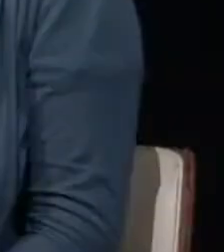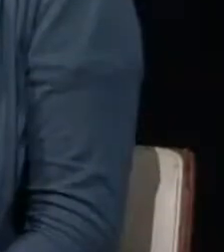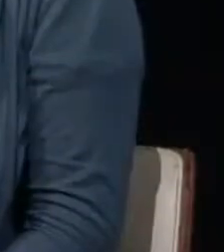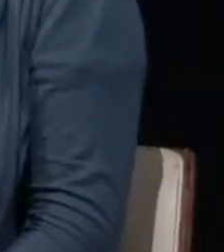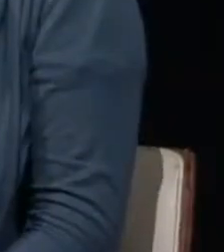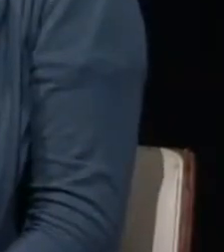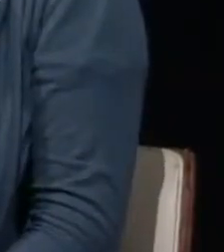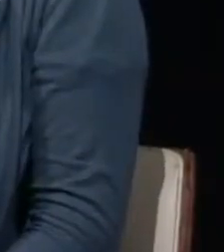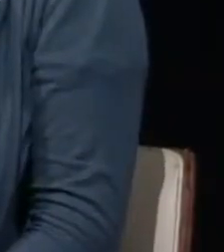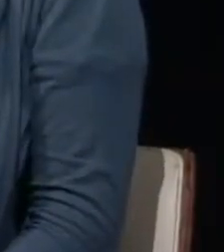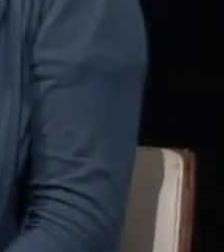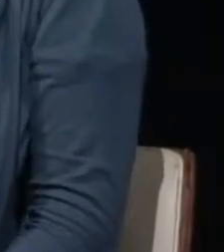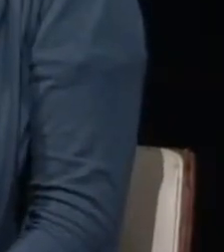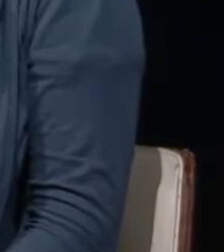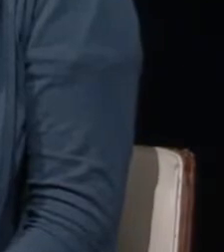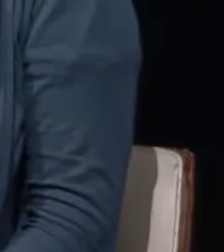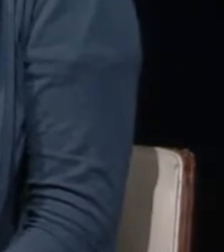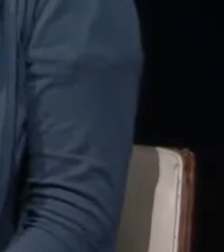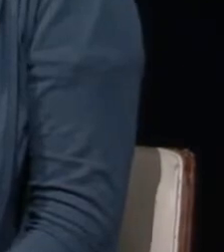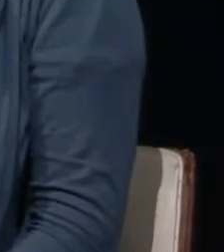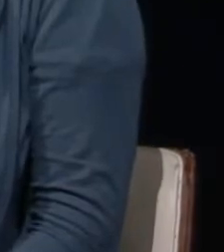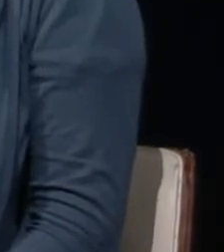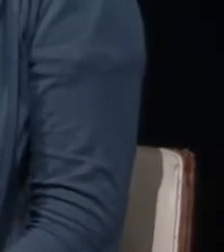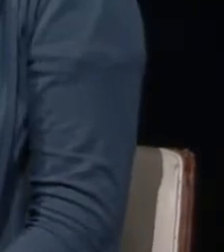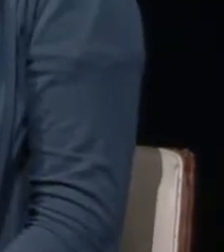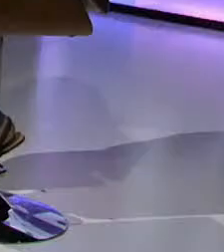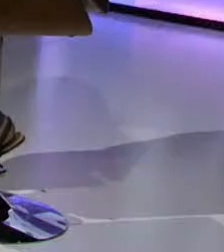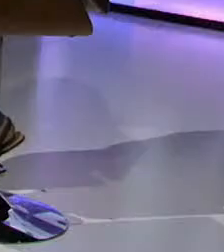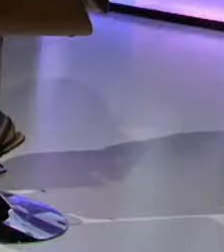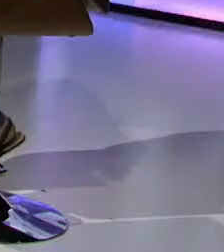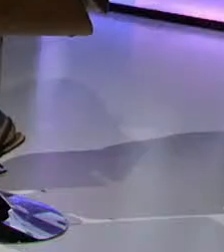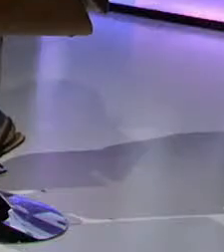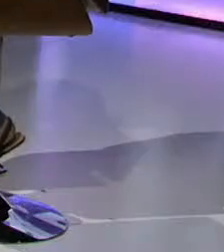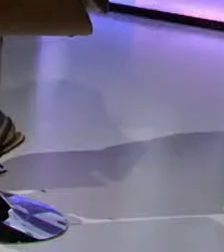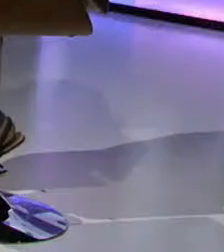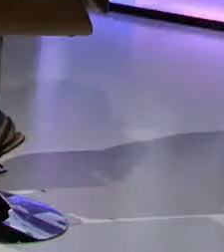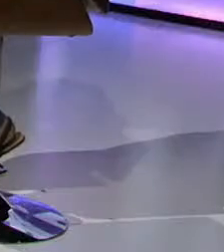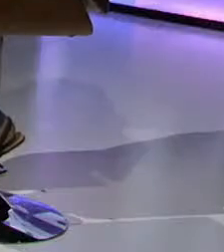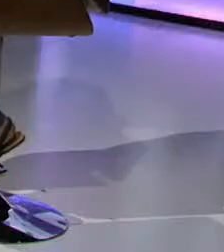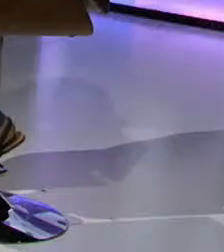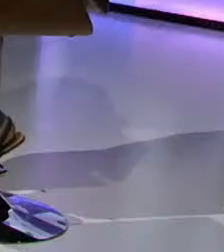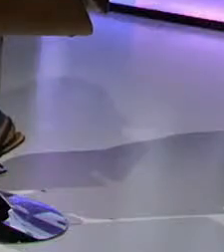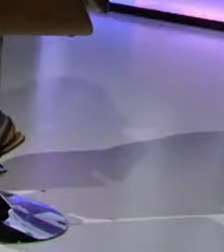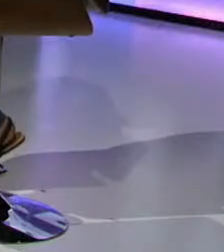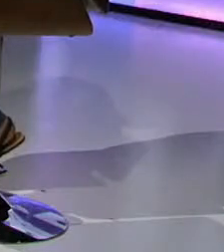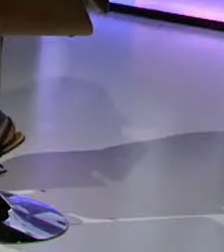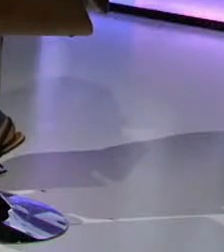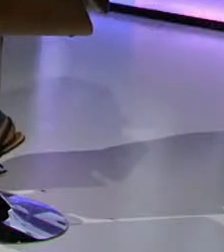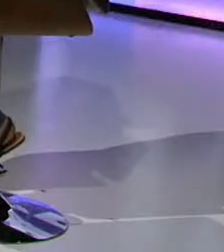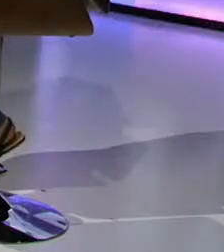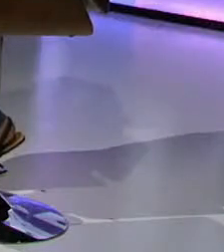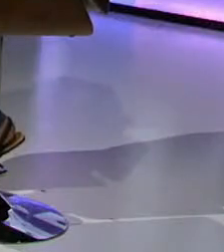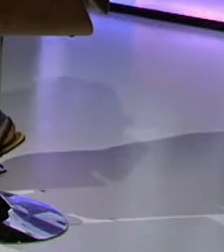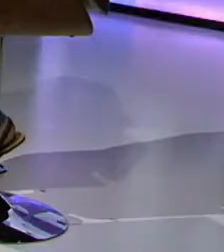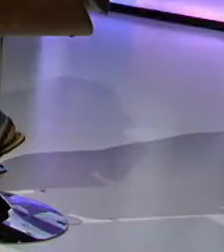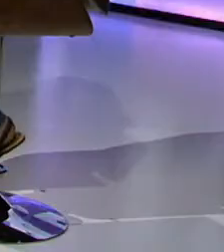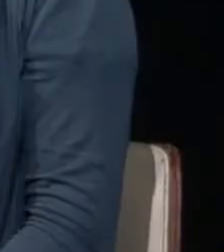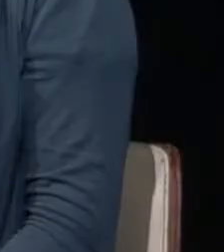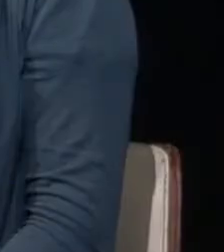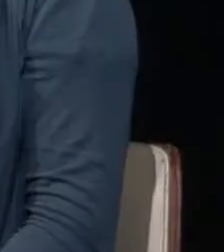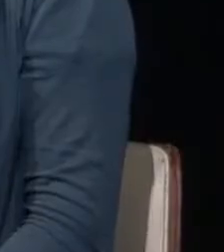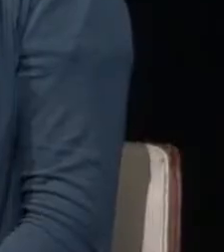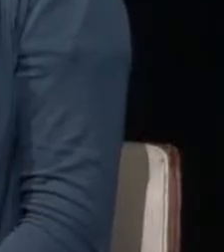En el diálogo con las colectivas Fristi Granados González, habla sobre el acoso sexual de maestros a las alumnas. Nos dirá por qué no funcionan